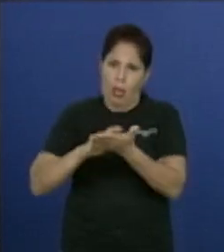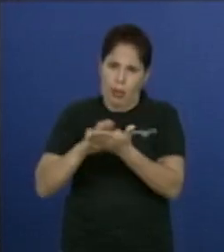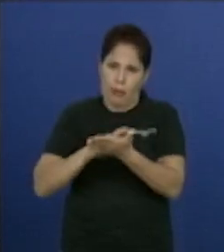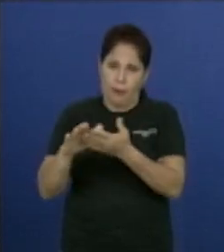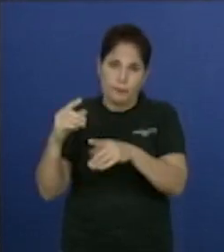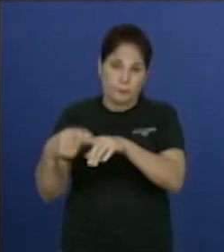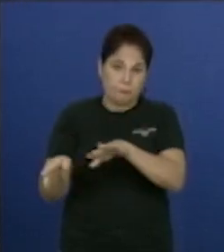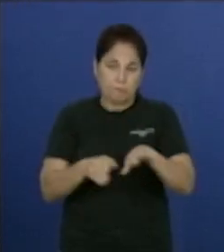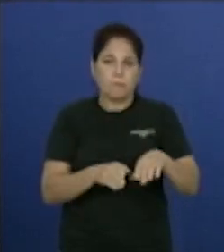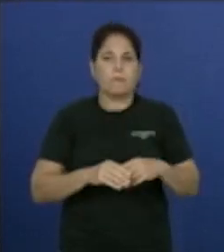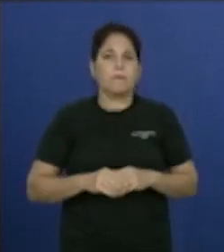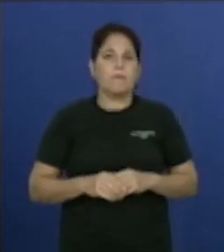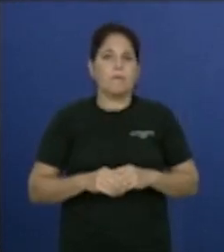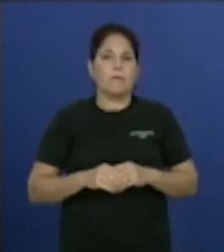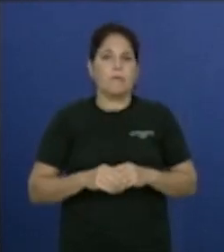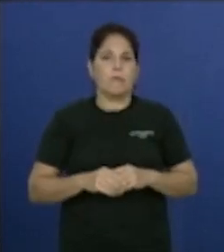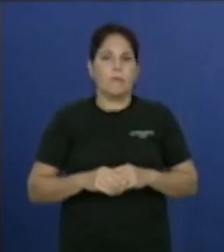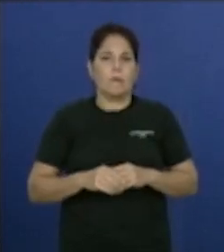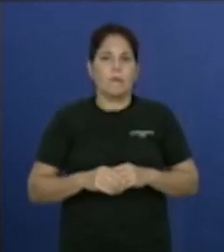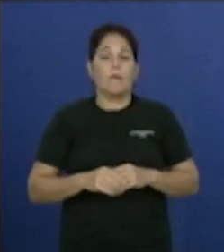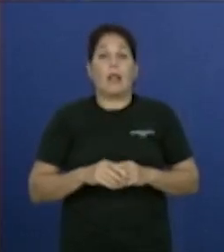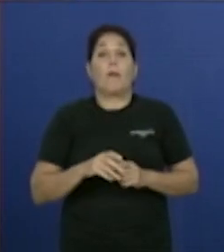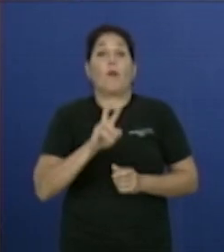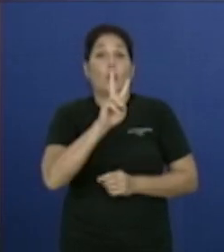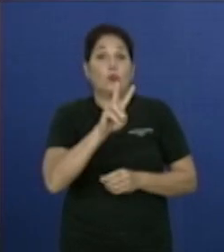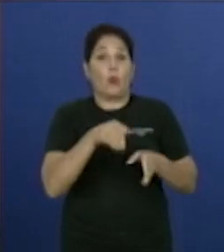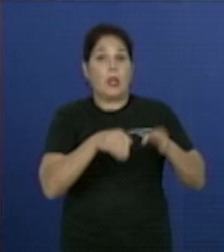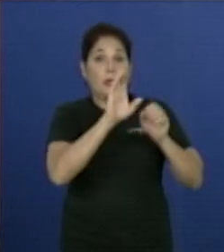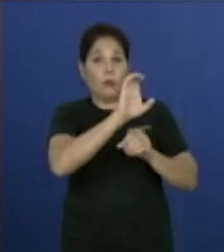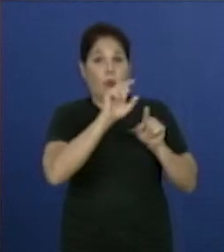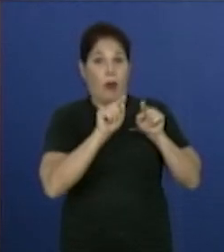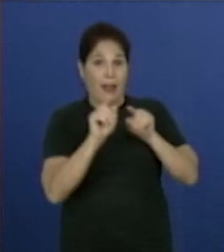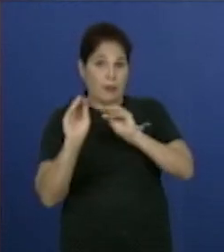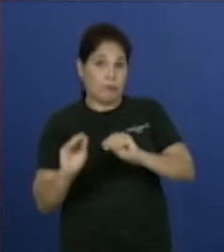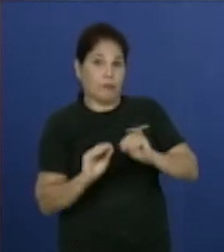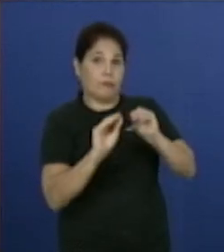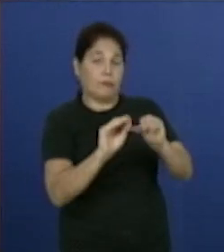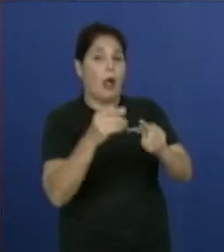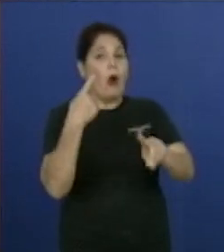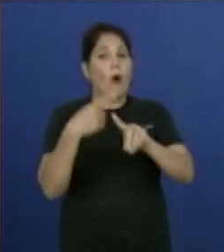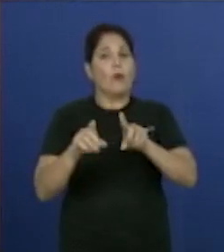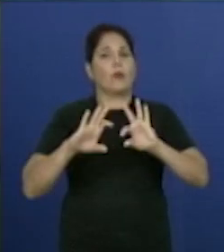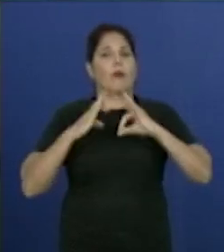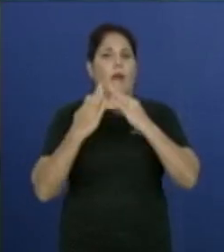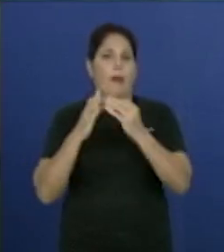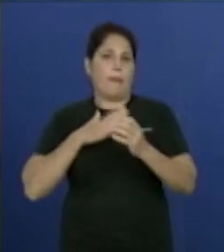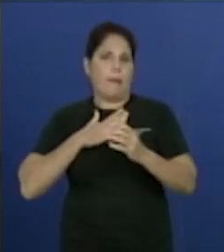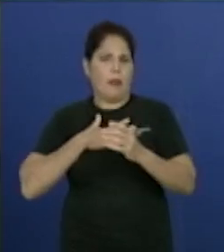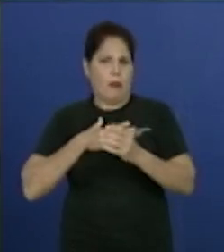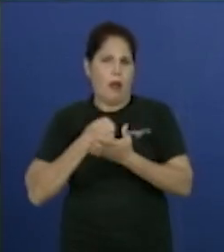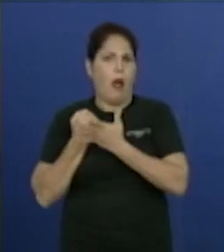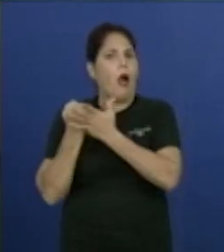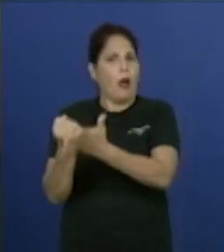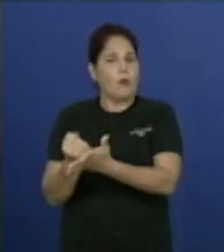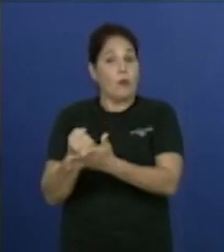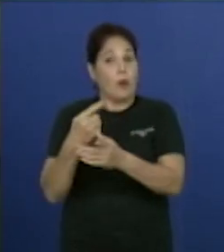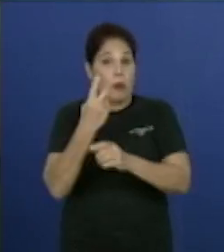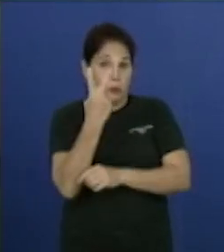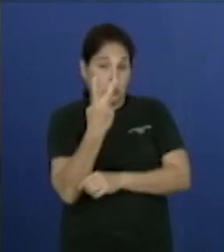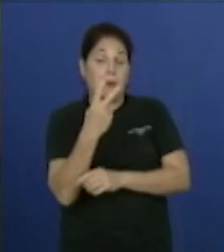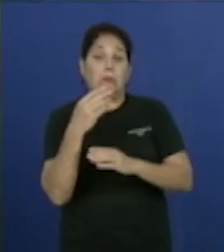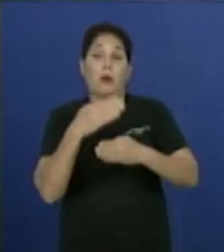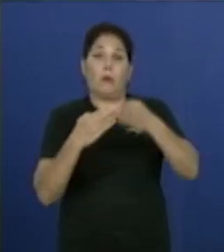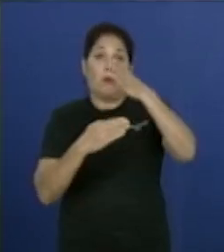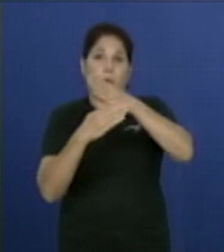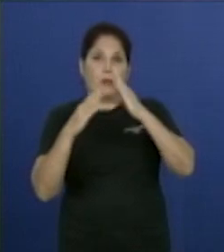dos instituciones y cinco están resguardados en casa de familias que de ellos tenemos que construirles la vivienda.